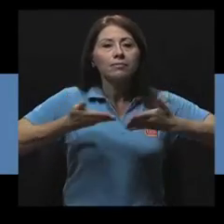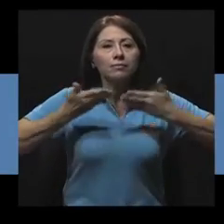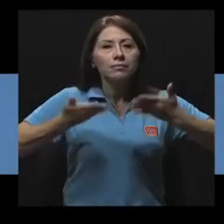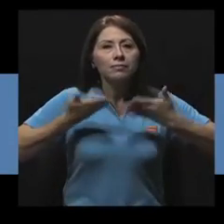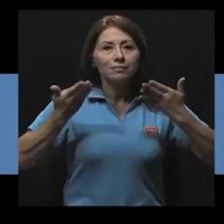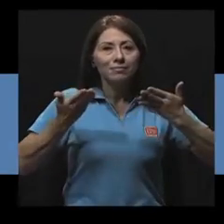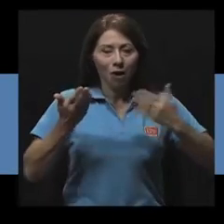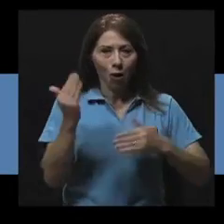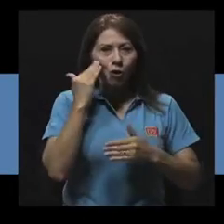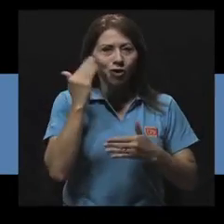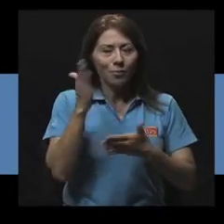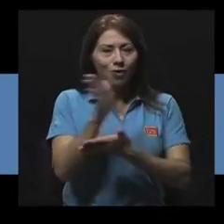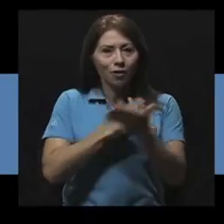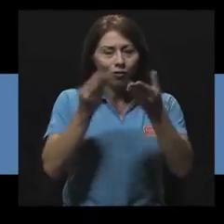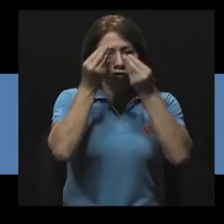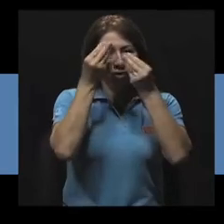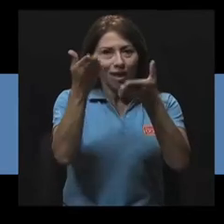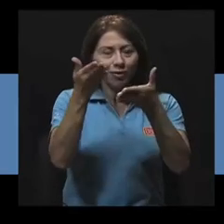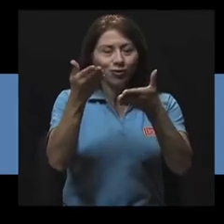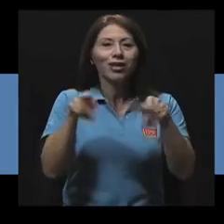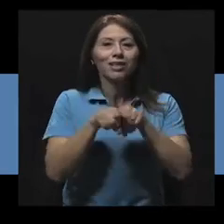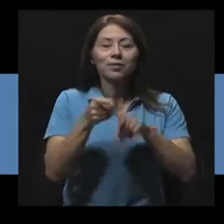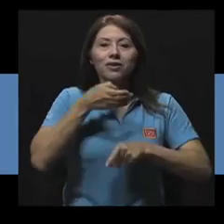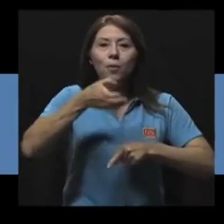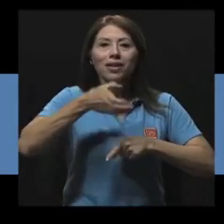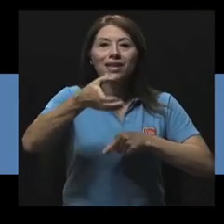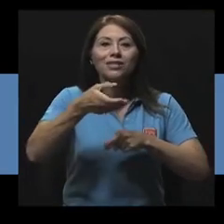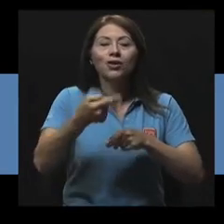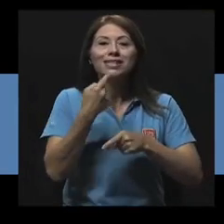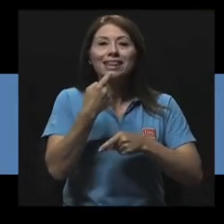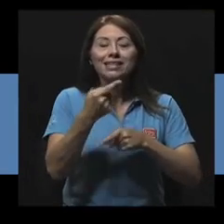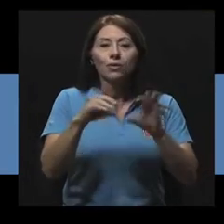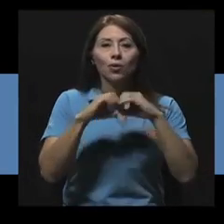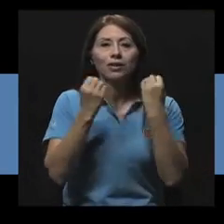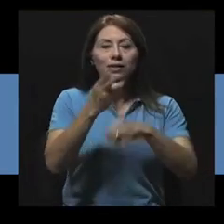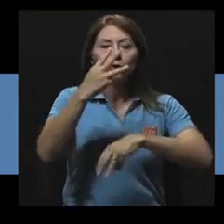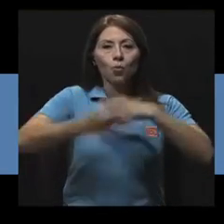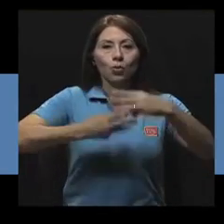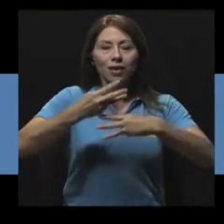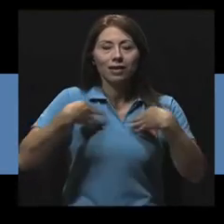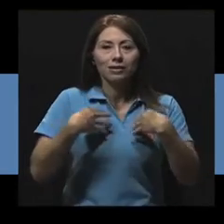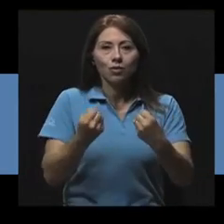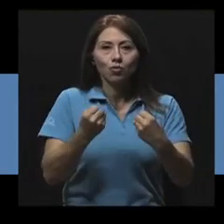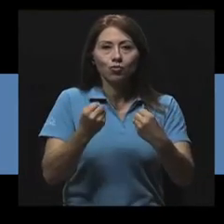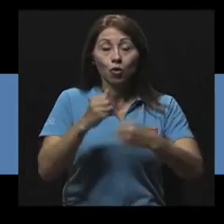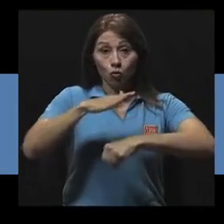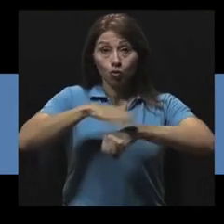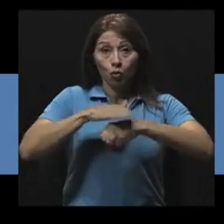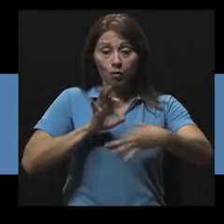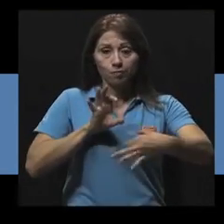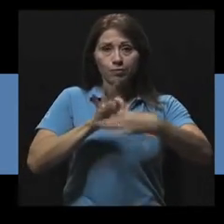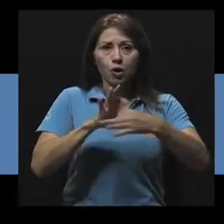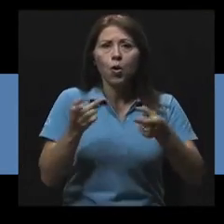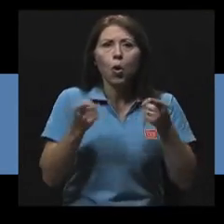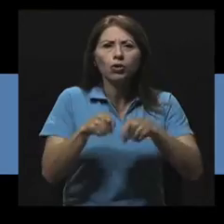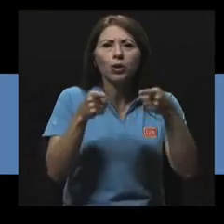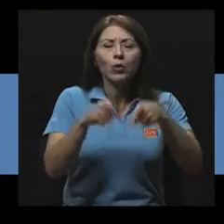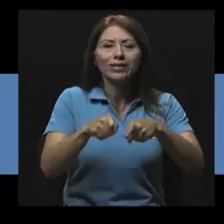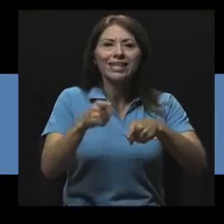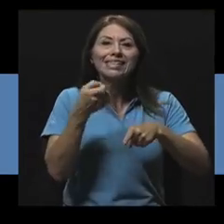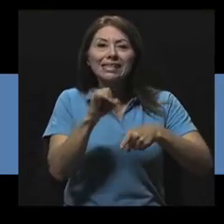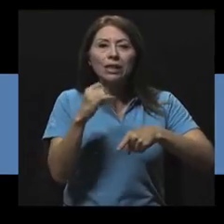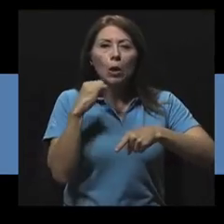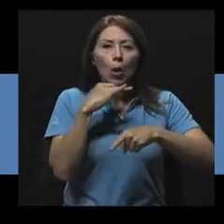aire que respiramos. Conozcamos algunos datos y recomendaciones de la Organización Mundial de la Salud sobre las consecuencias de la